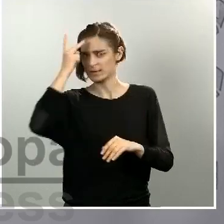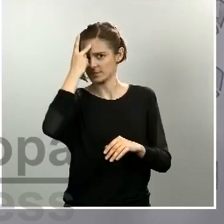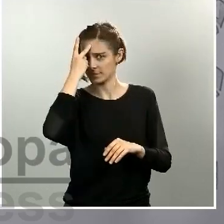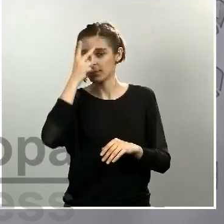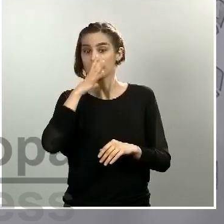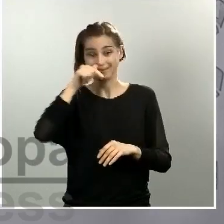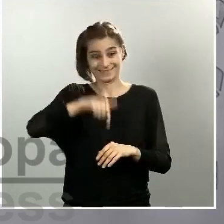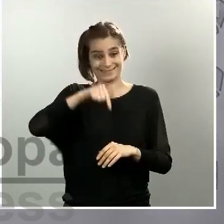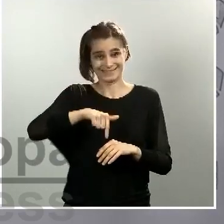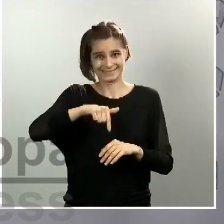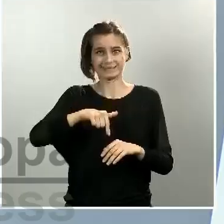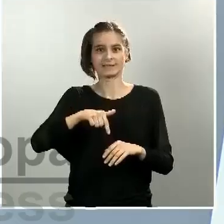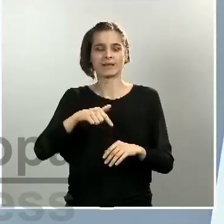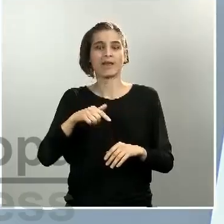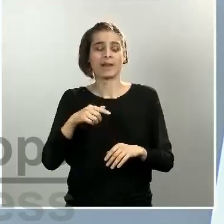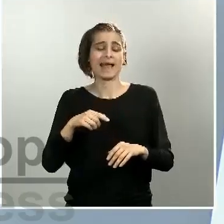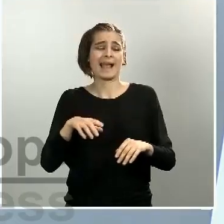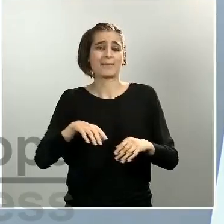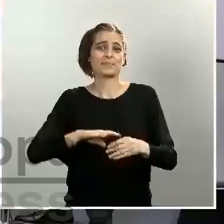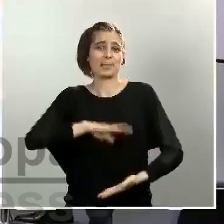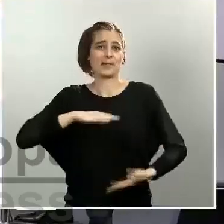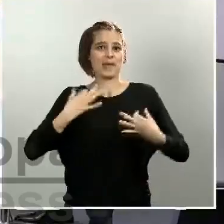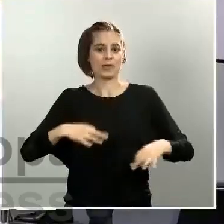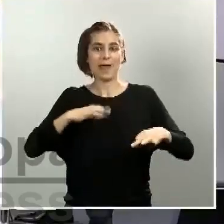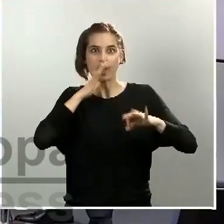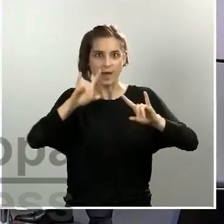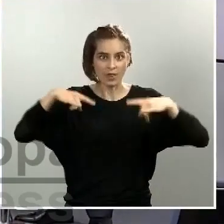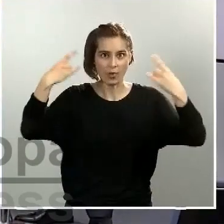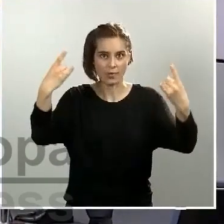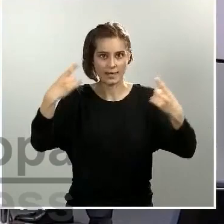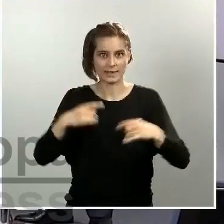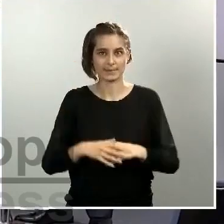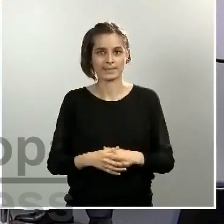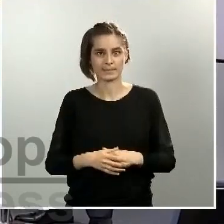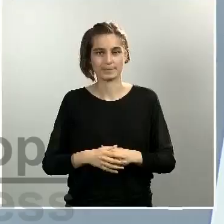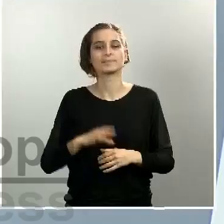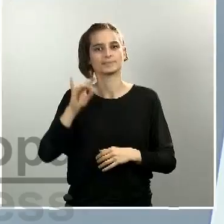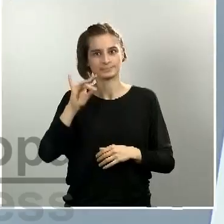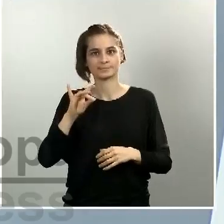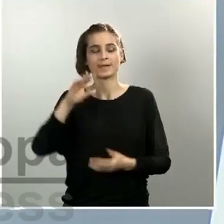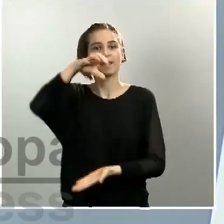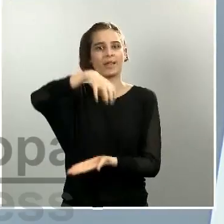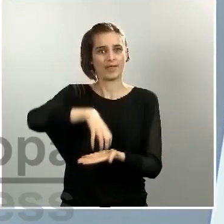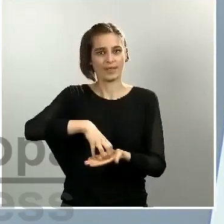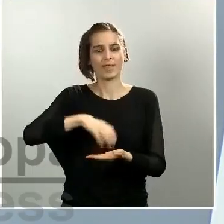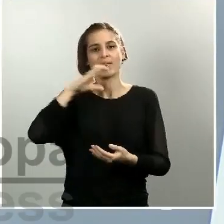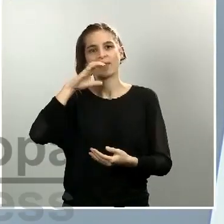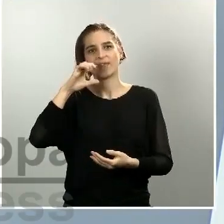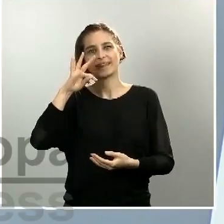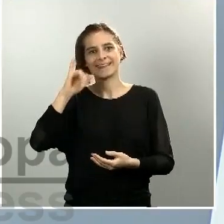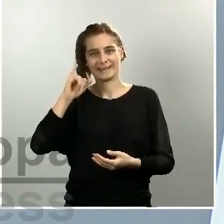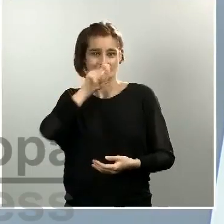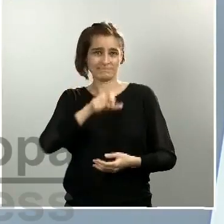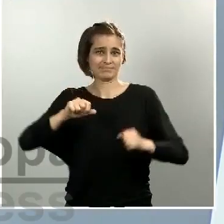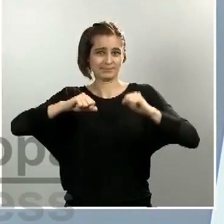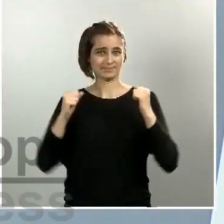El CTI de Melilla actualmente tiene 1.670 extranjeros en su interior.